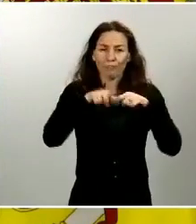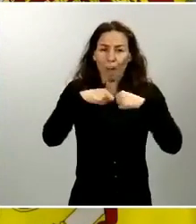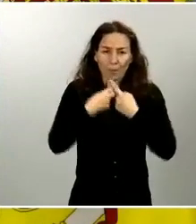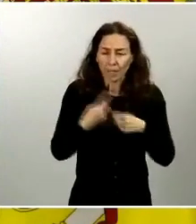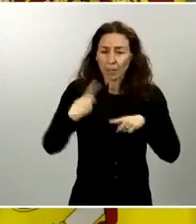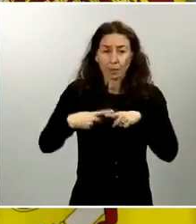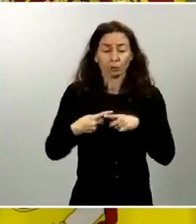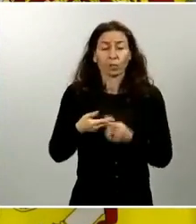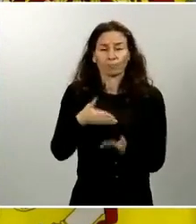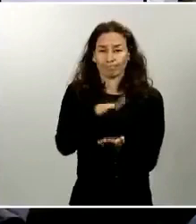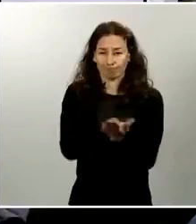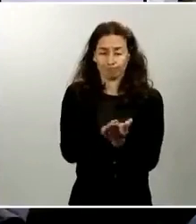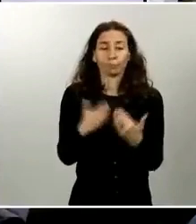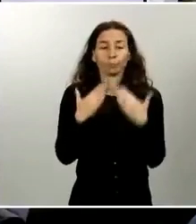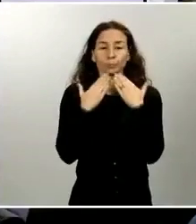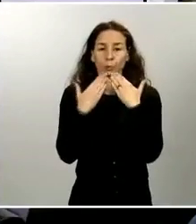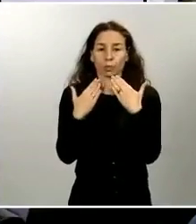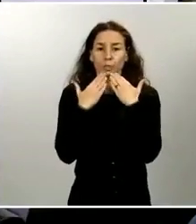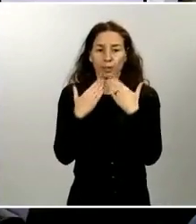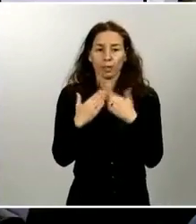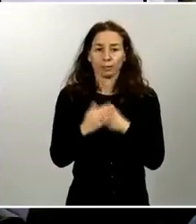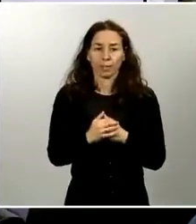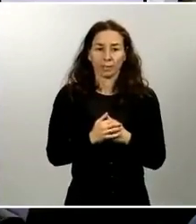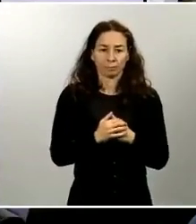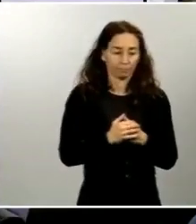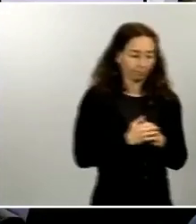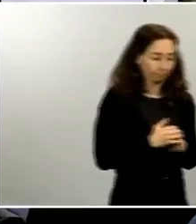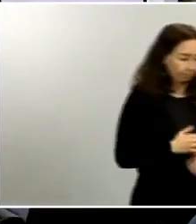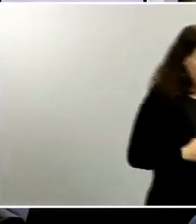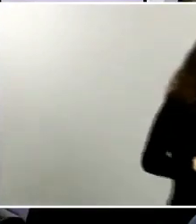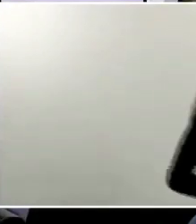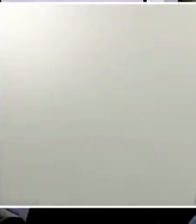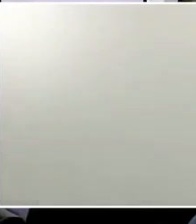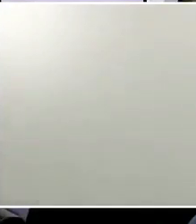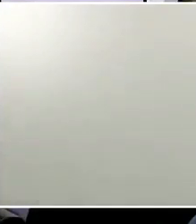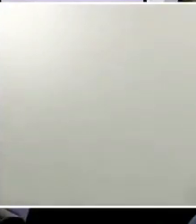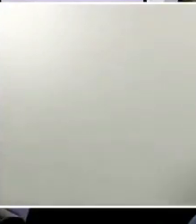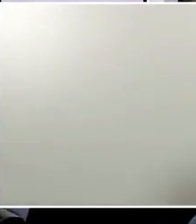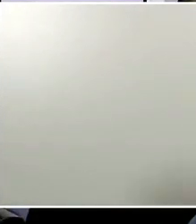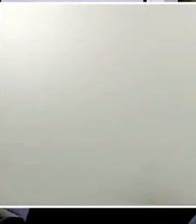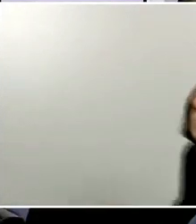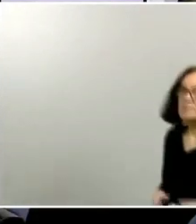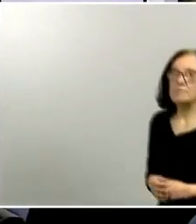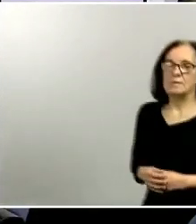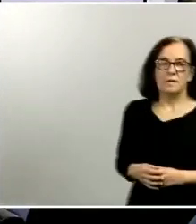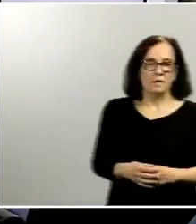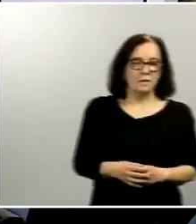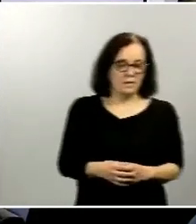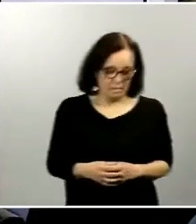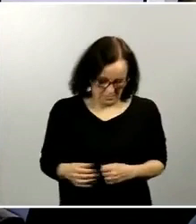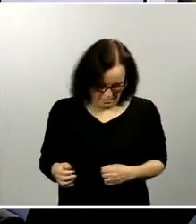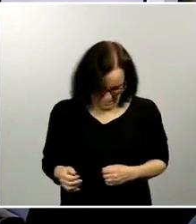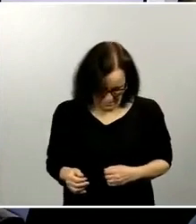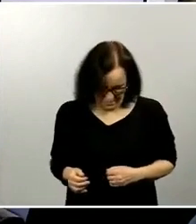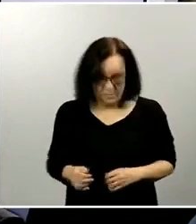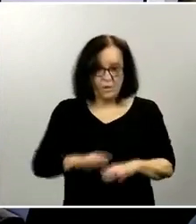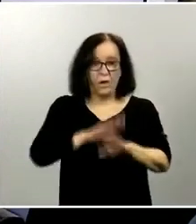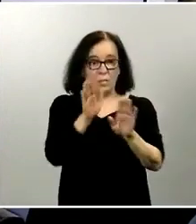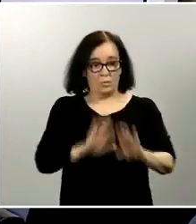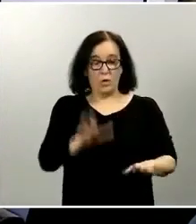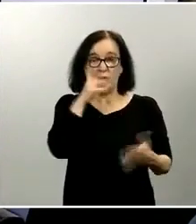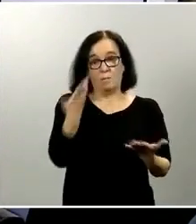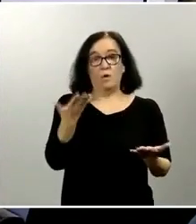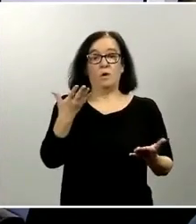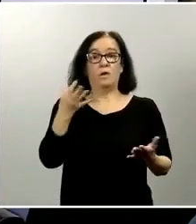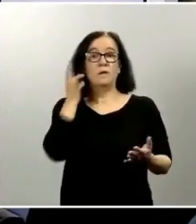muchas gracias muchísimas gracias y por último le doy la palabra a María José Rayo secretaria general de movilidad y